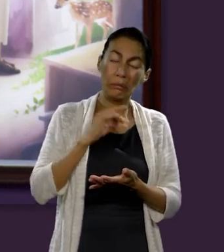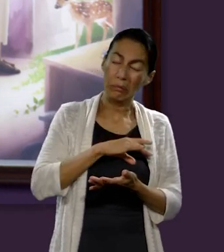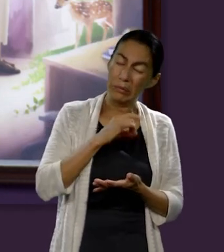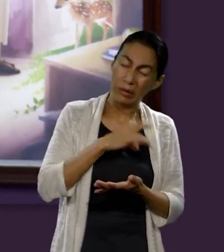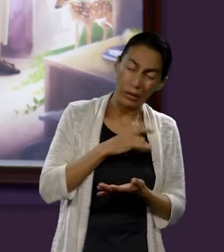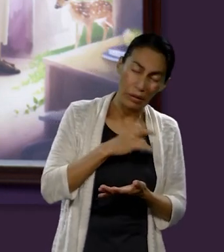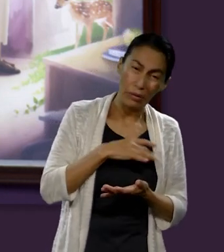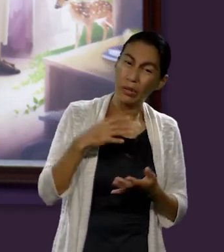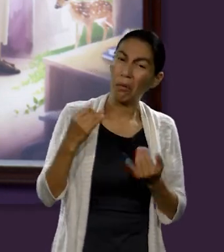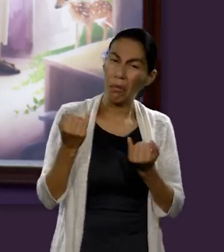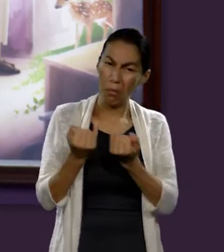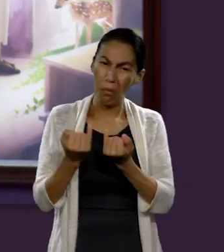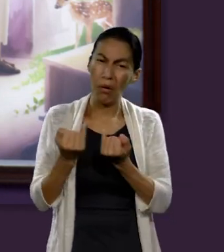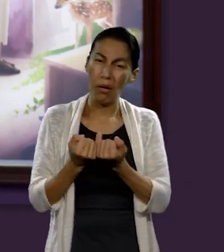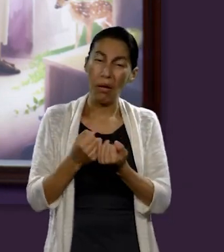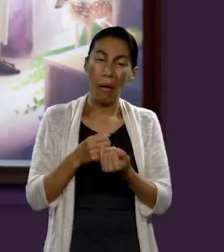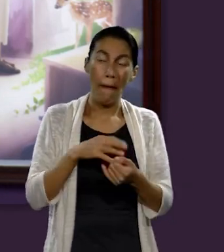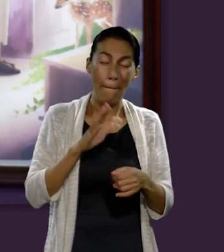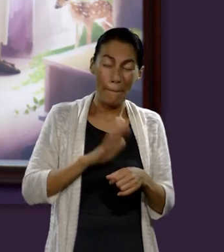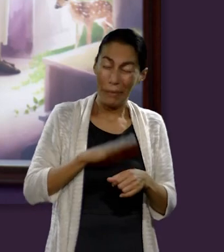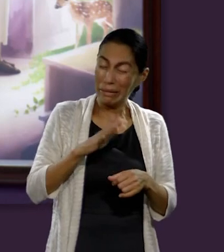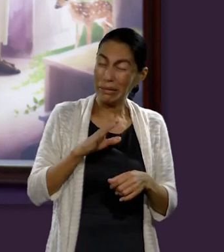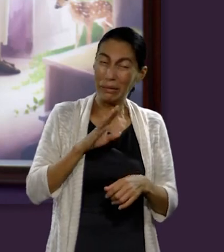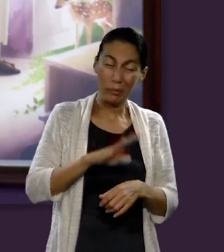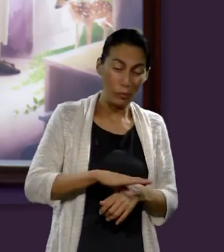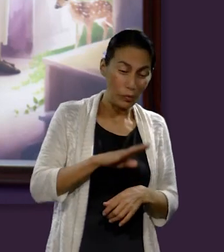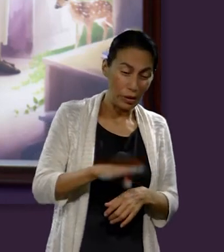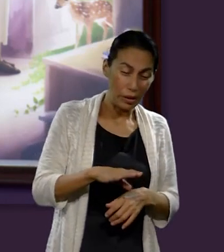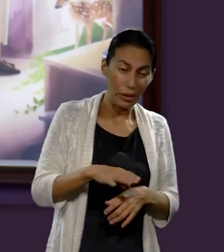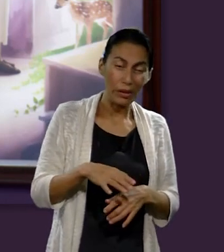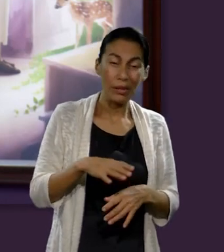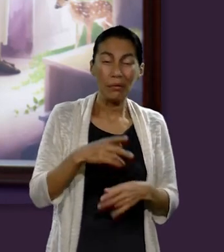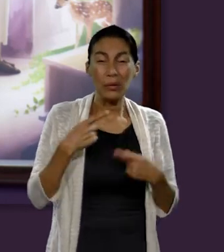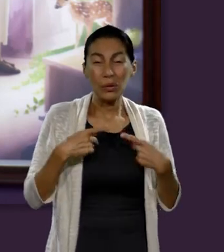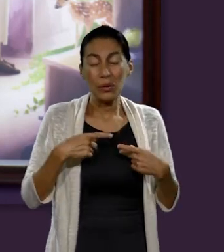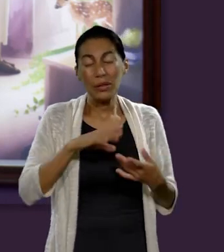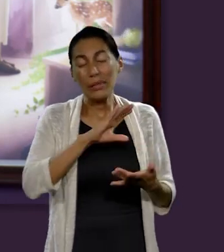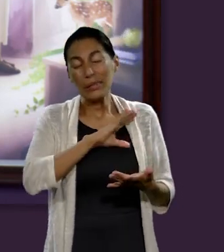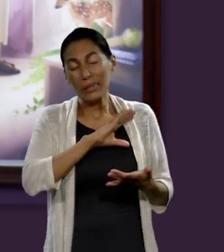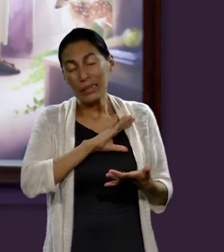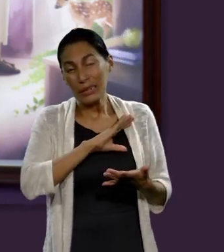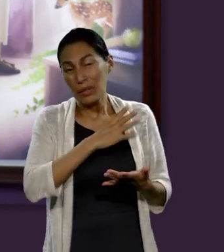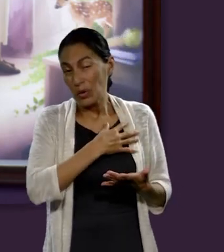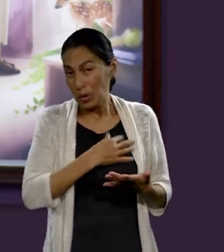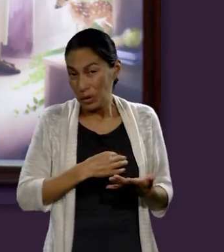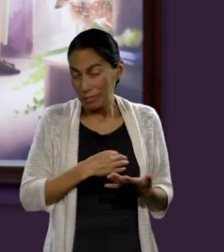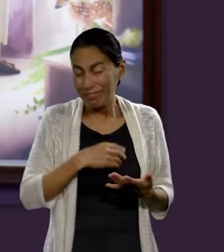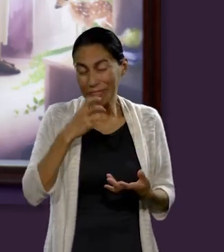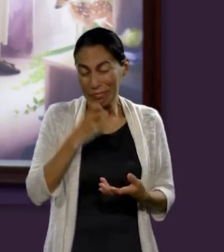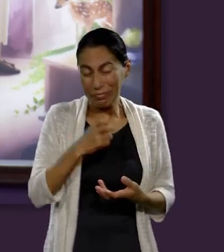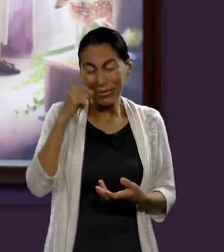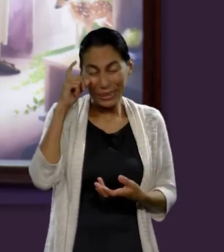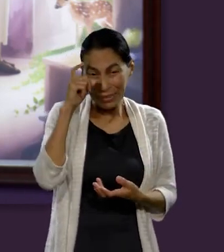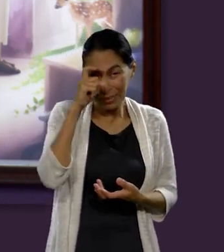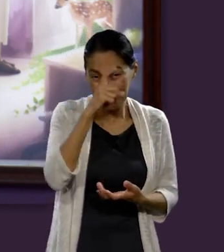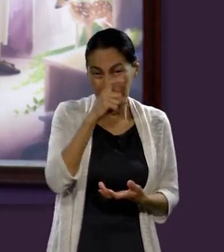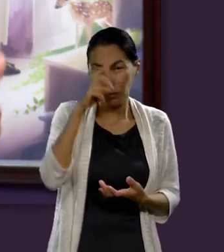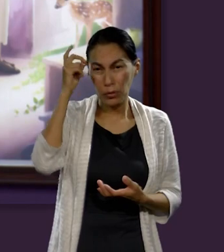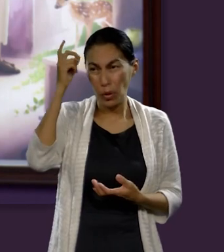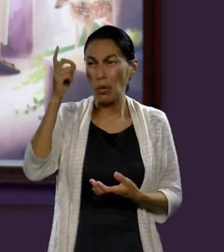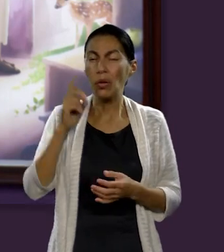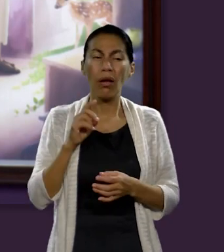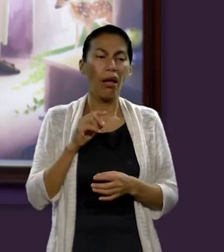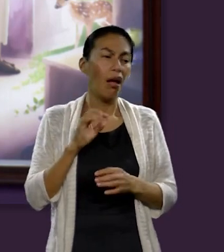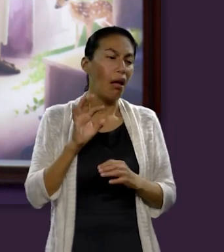los seres humanos experimentamos el mismo nivel de temor, sobre todo cuando nos enfrentamos a la muerte y más cuando es a la muerte de un ser querido